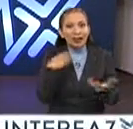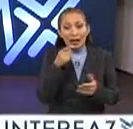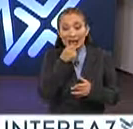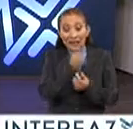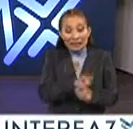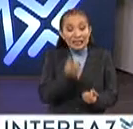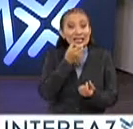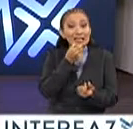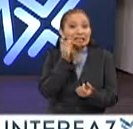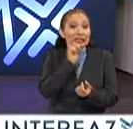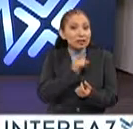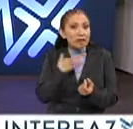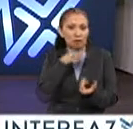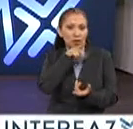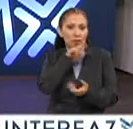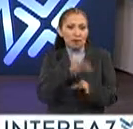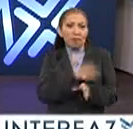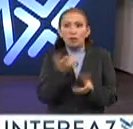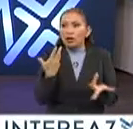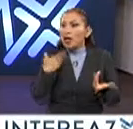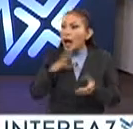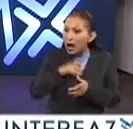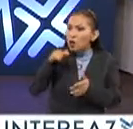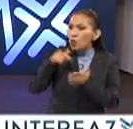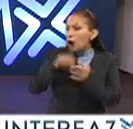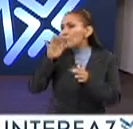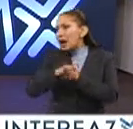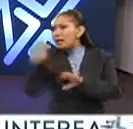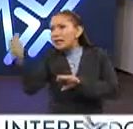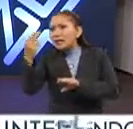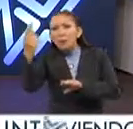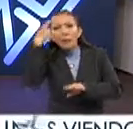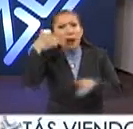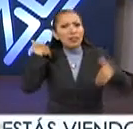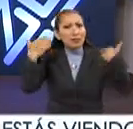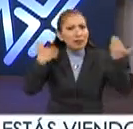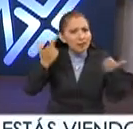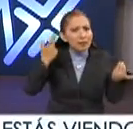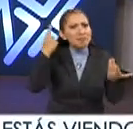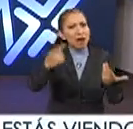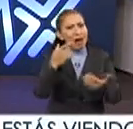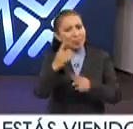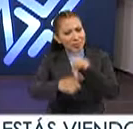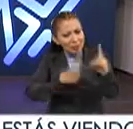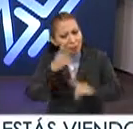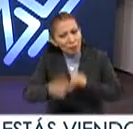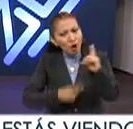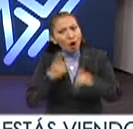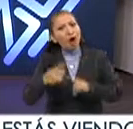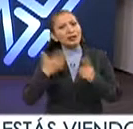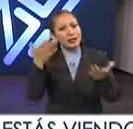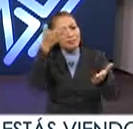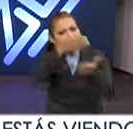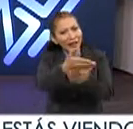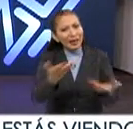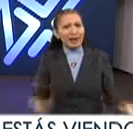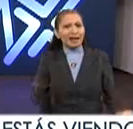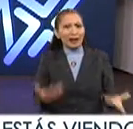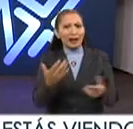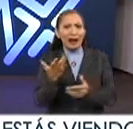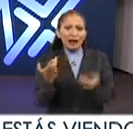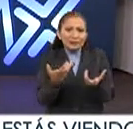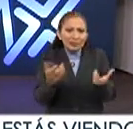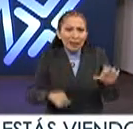que las niñas, niñas y adolescentes están preocupados porque haya más lugares donde divertirse, donde recrearse y poder,